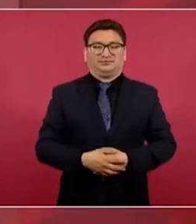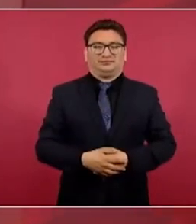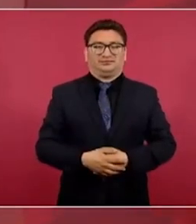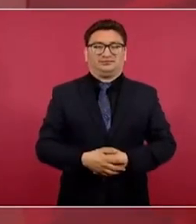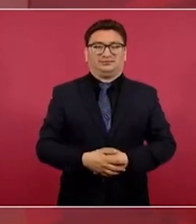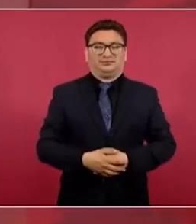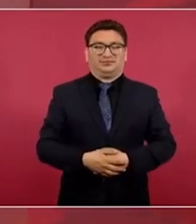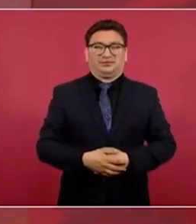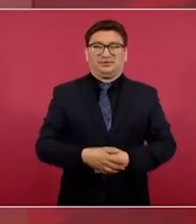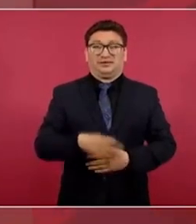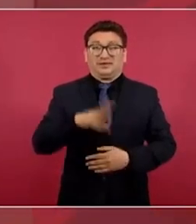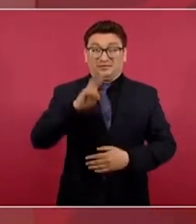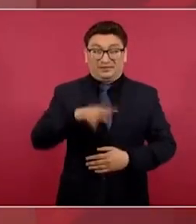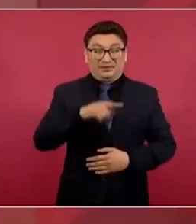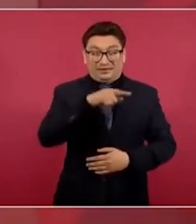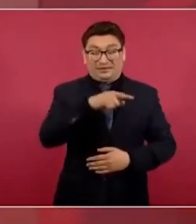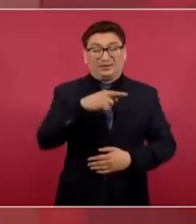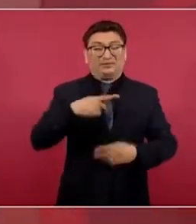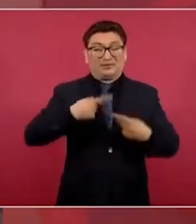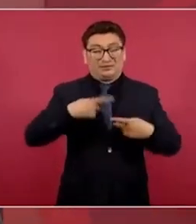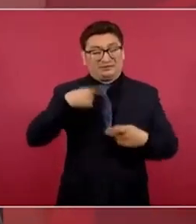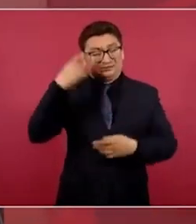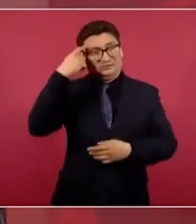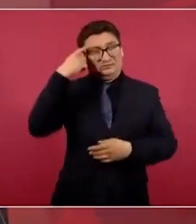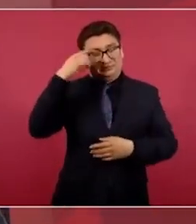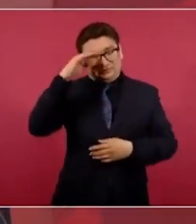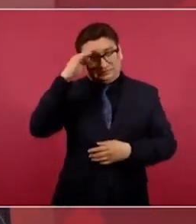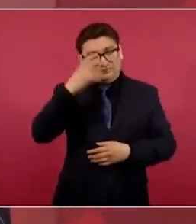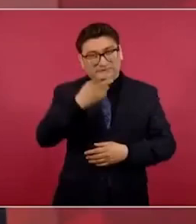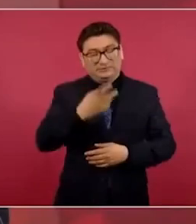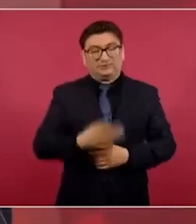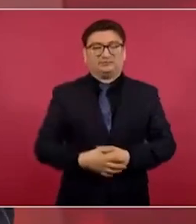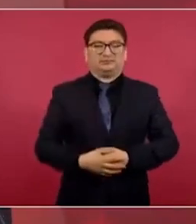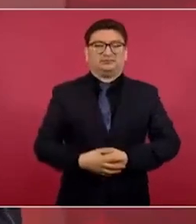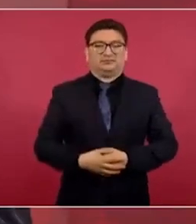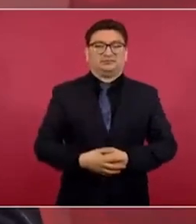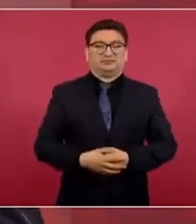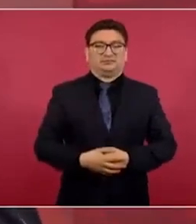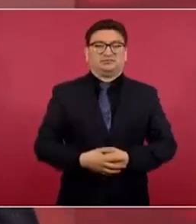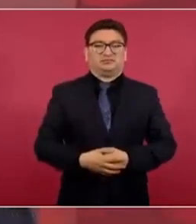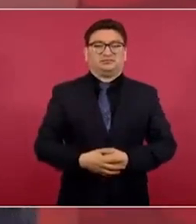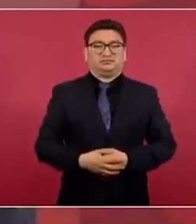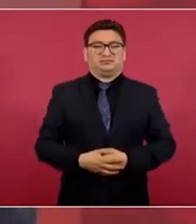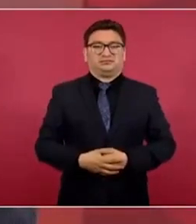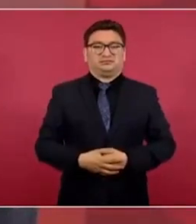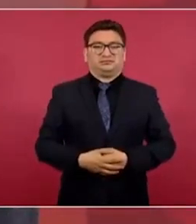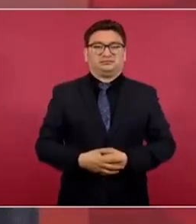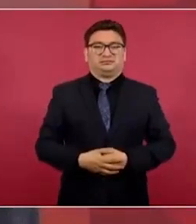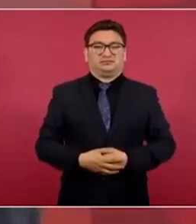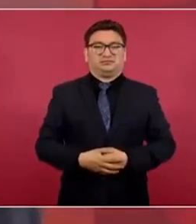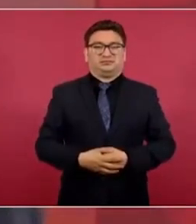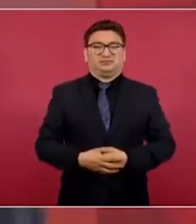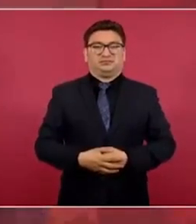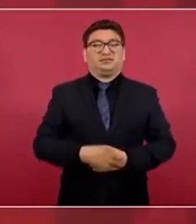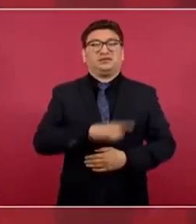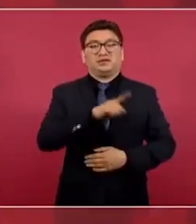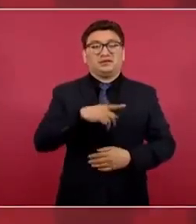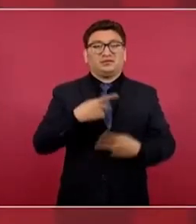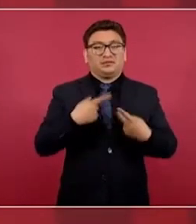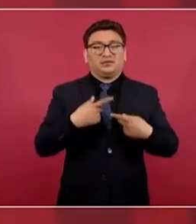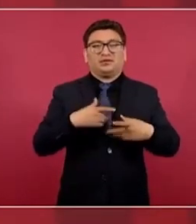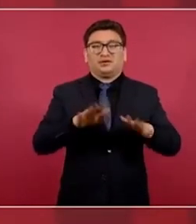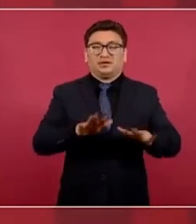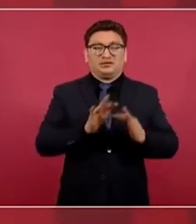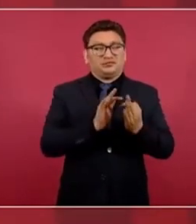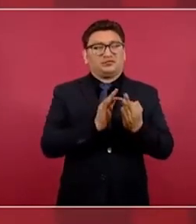Pero es eso, pues, que deberían tomar distancia,